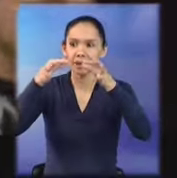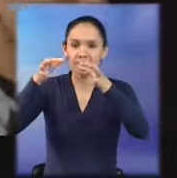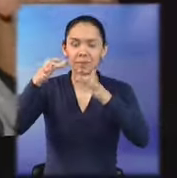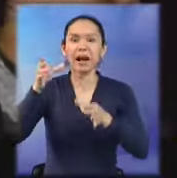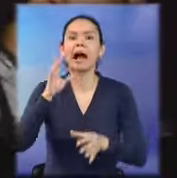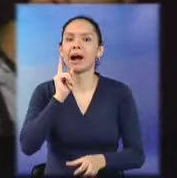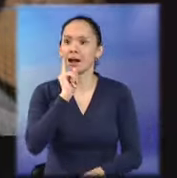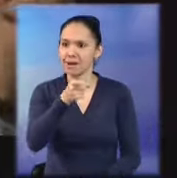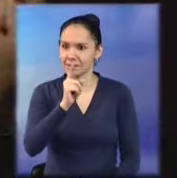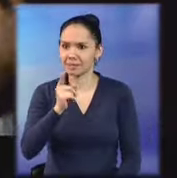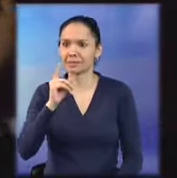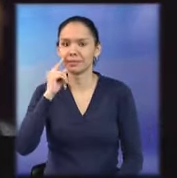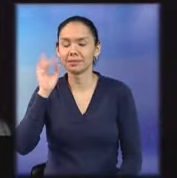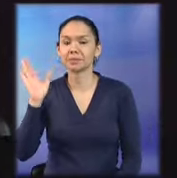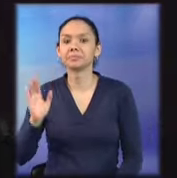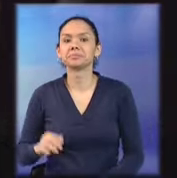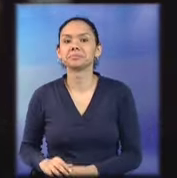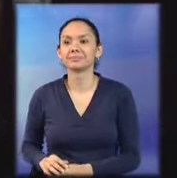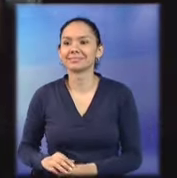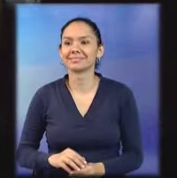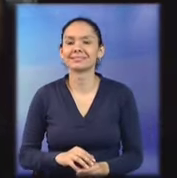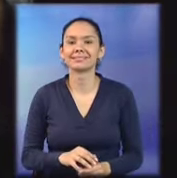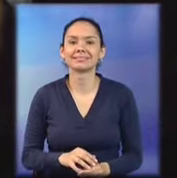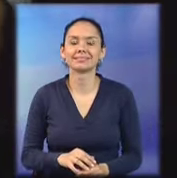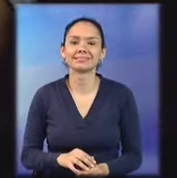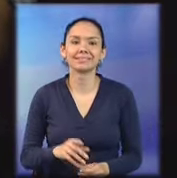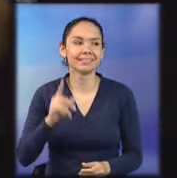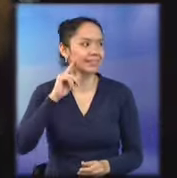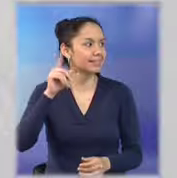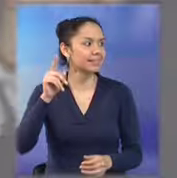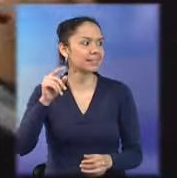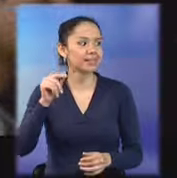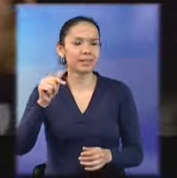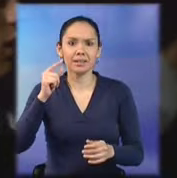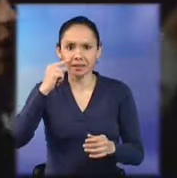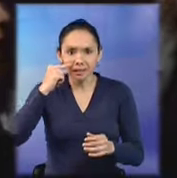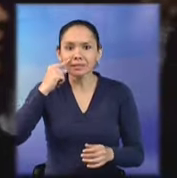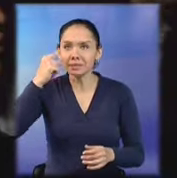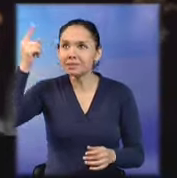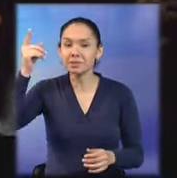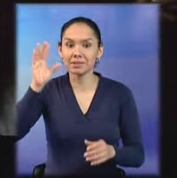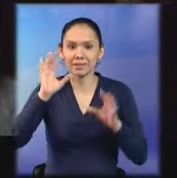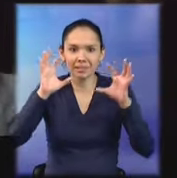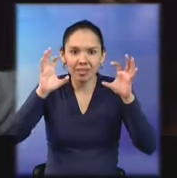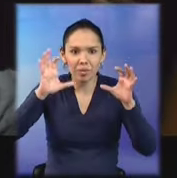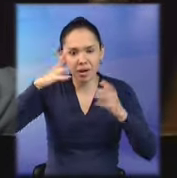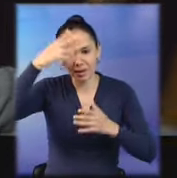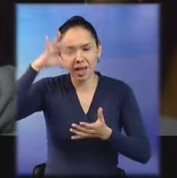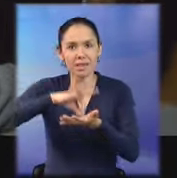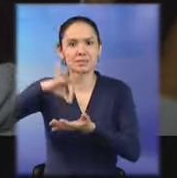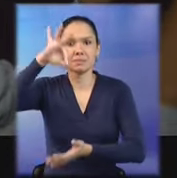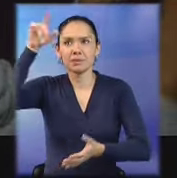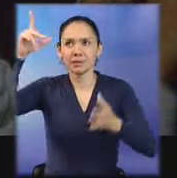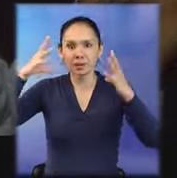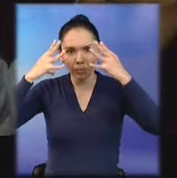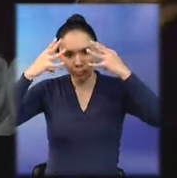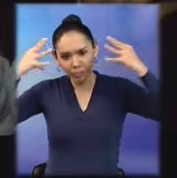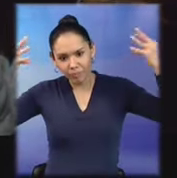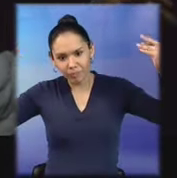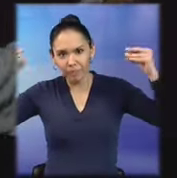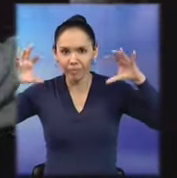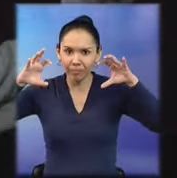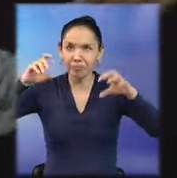esa mierda. Pero, o sea, se podría ver mejor de allá, mamá. El cabal se miraba la gran luz azul y se miraba la mierda redonda.